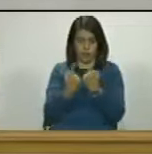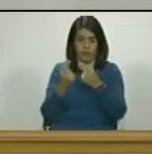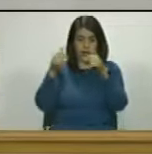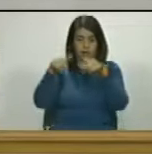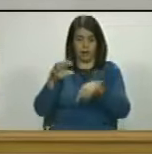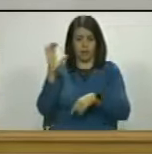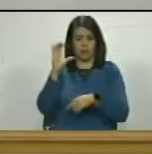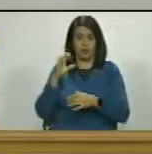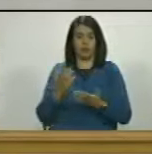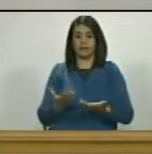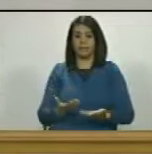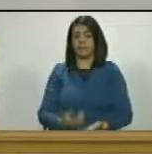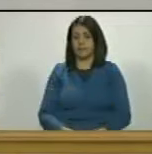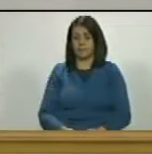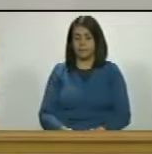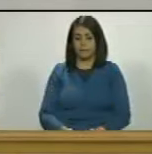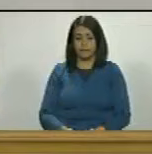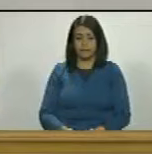de Caracas